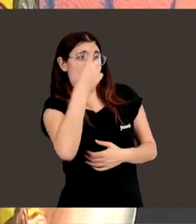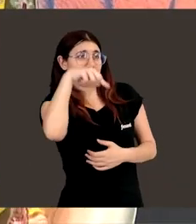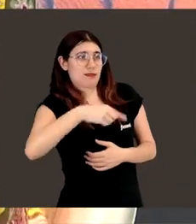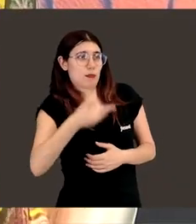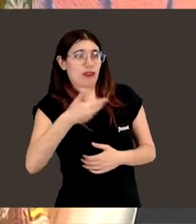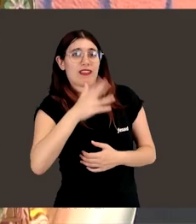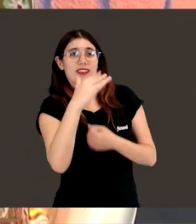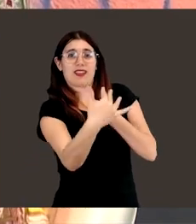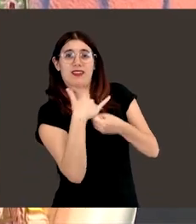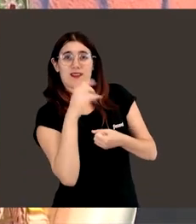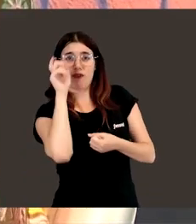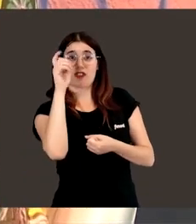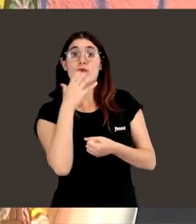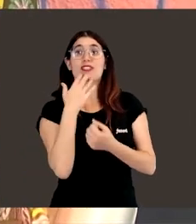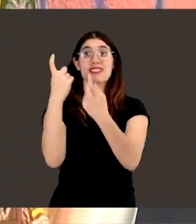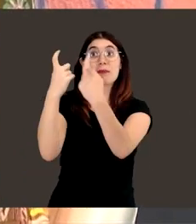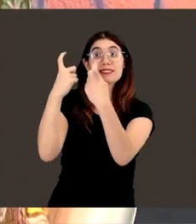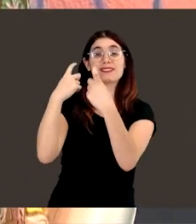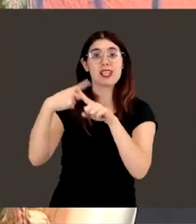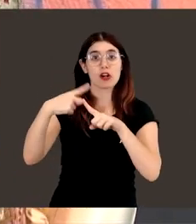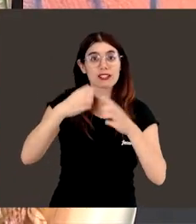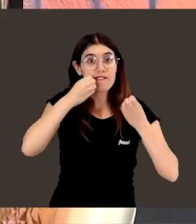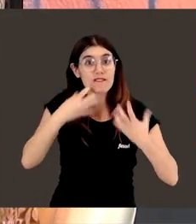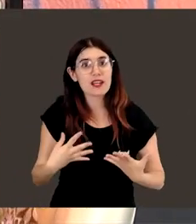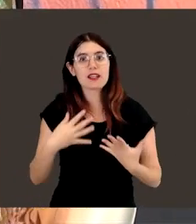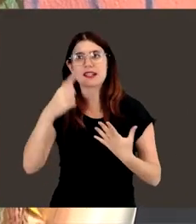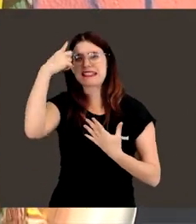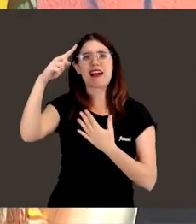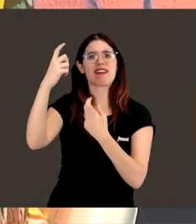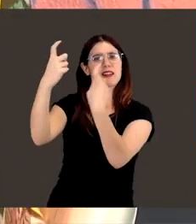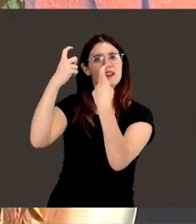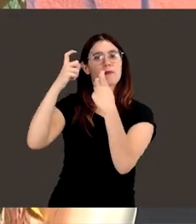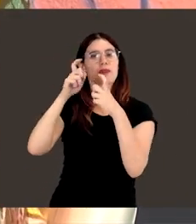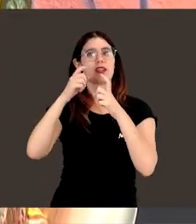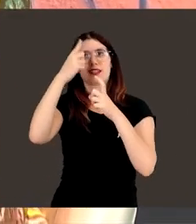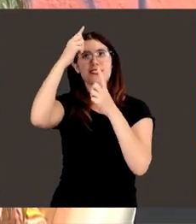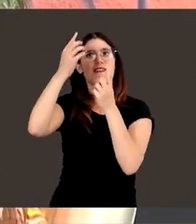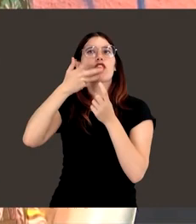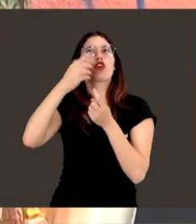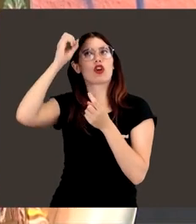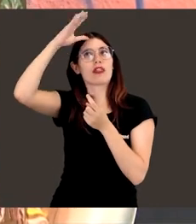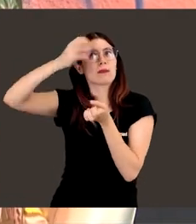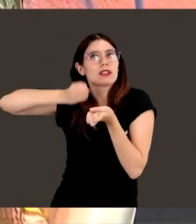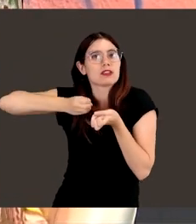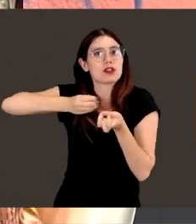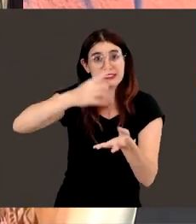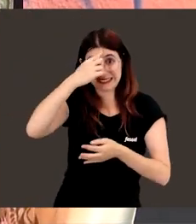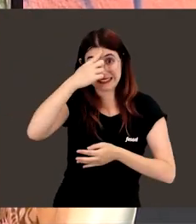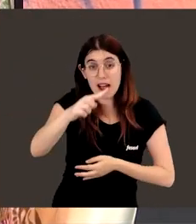realmente ves profesores que te enseñan las cosas, que saben enseñar, ¿no? Y que saben transmitir el conocimiento, pero al mismo tiempo